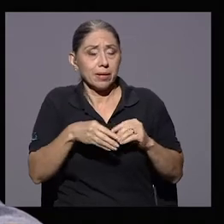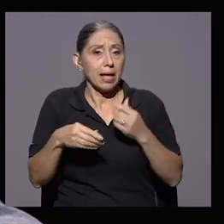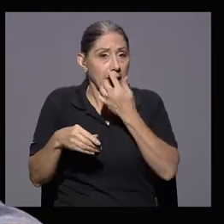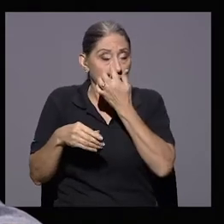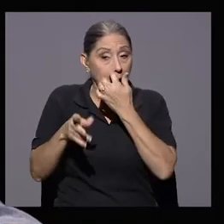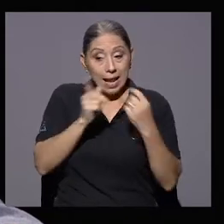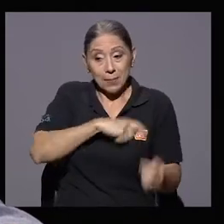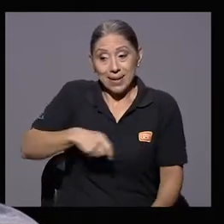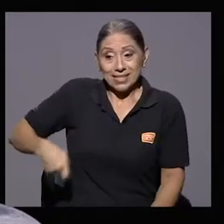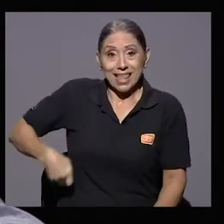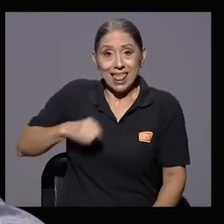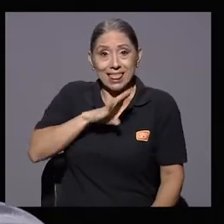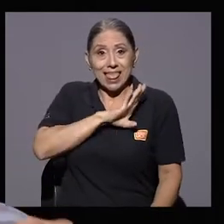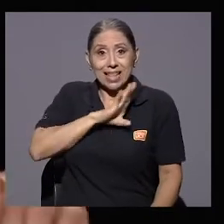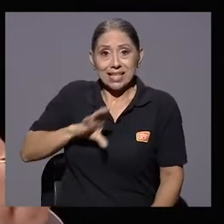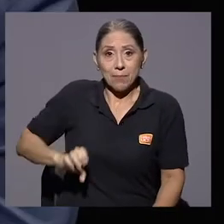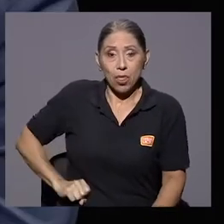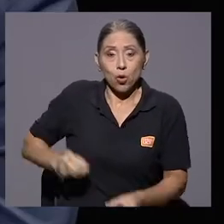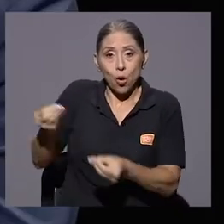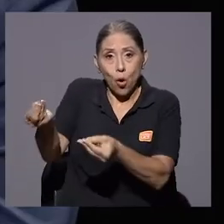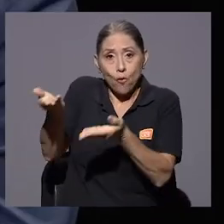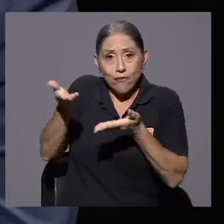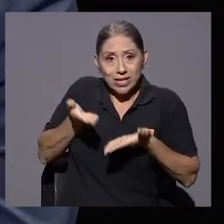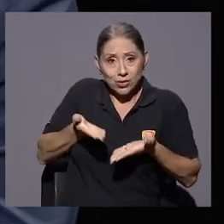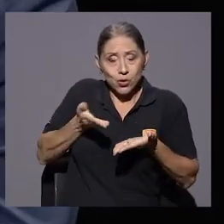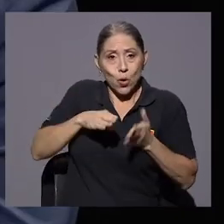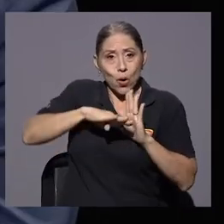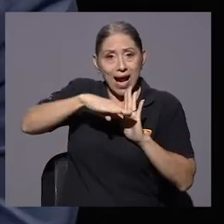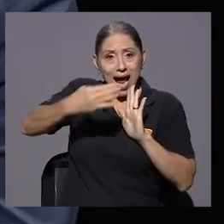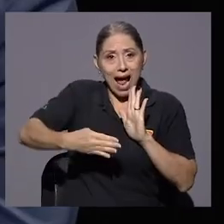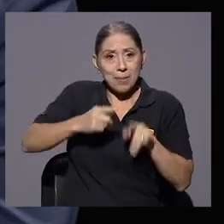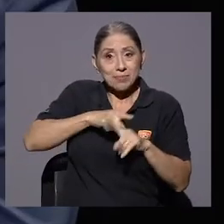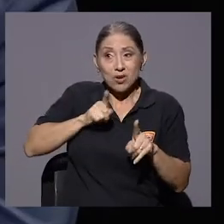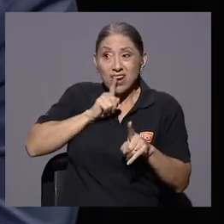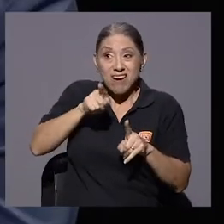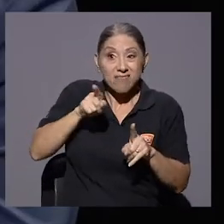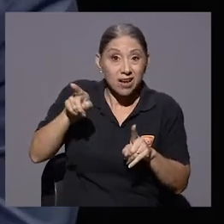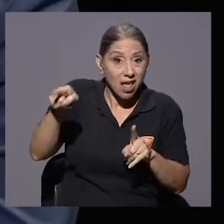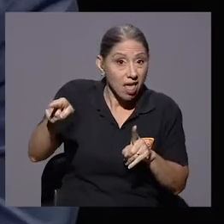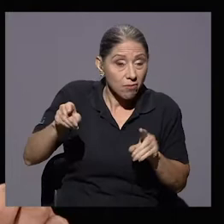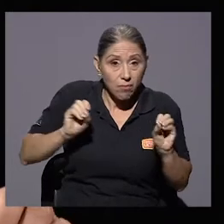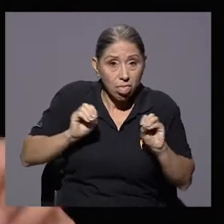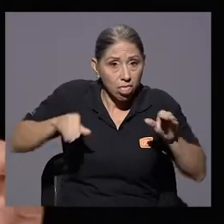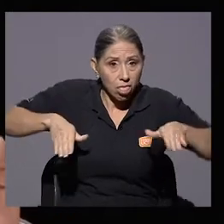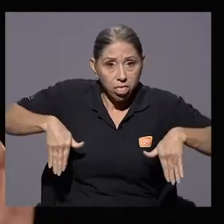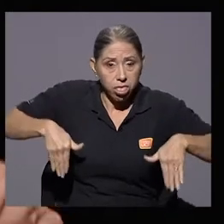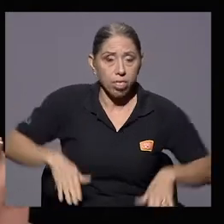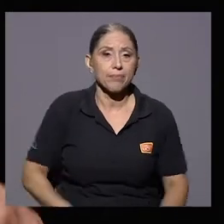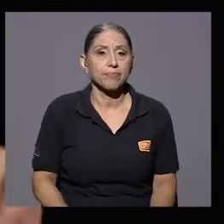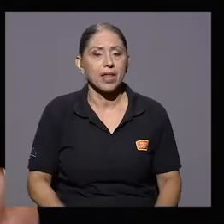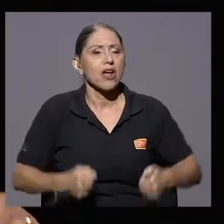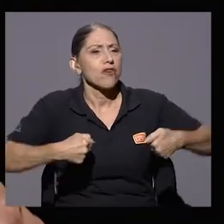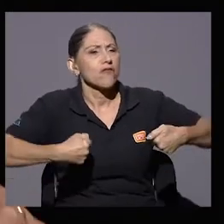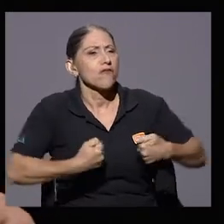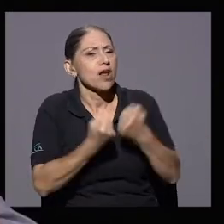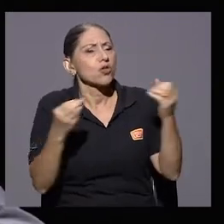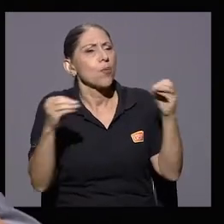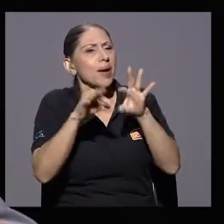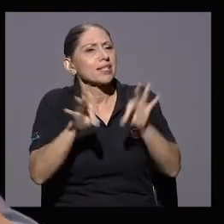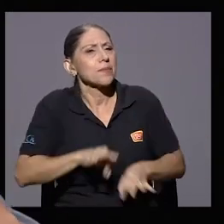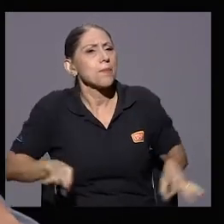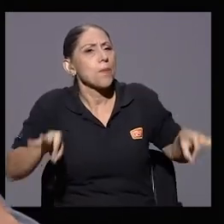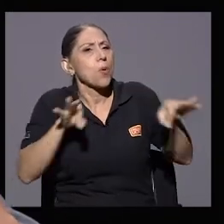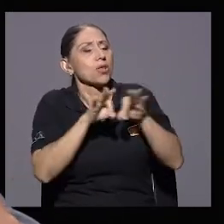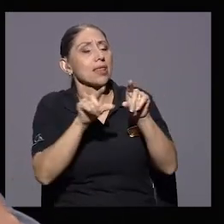camas, camas que nunca tuvo. ¿Cuál es el reto más importante que tiene el sindicato post